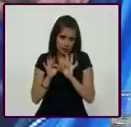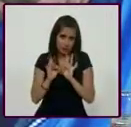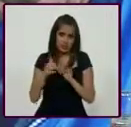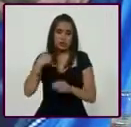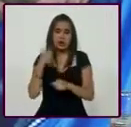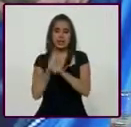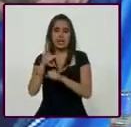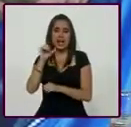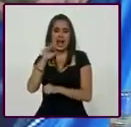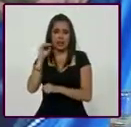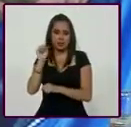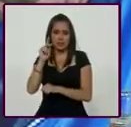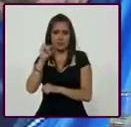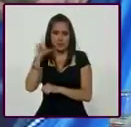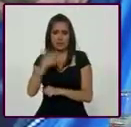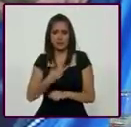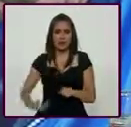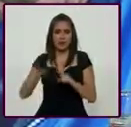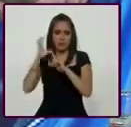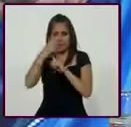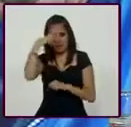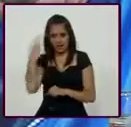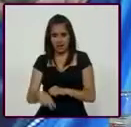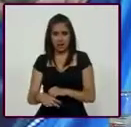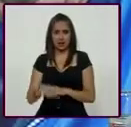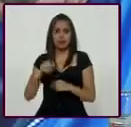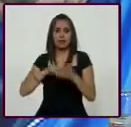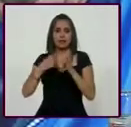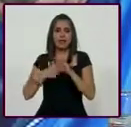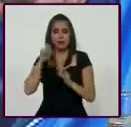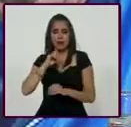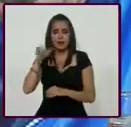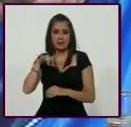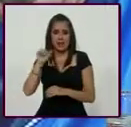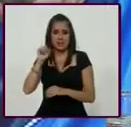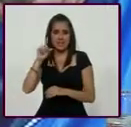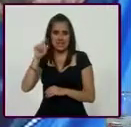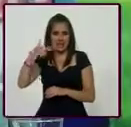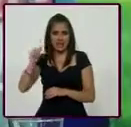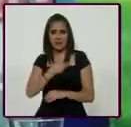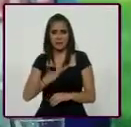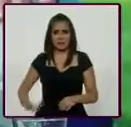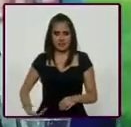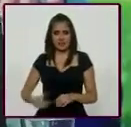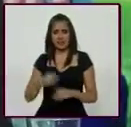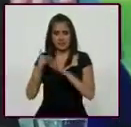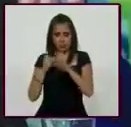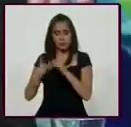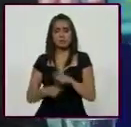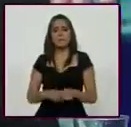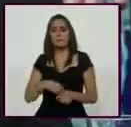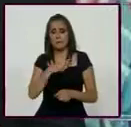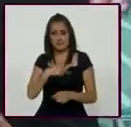con el licenciado Carlos Padilla, el presidente del Comité Olímpico Mexicano, y la ingeniera Jimena Saldaña, vicepresidenta del COM, un proyecto que